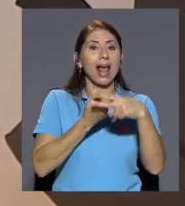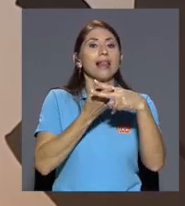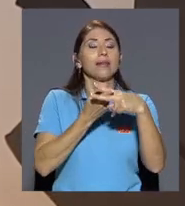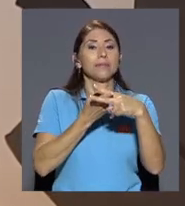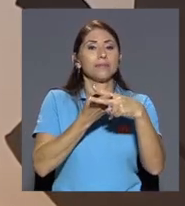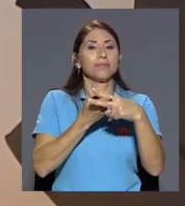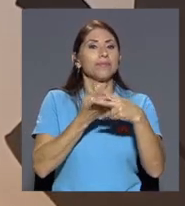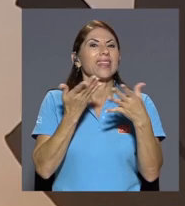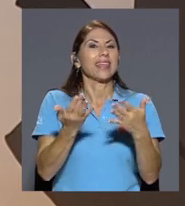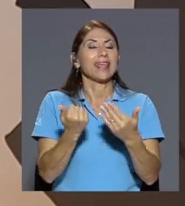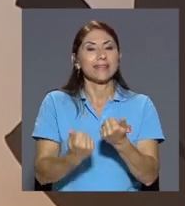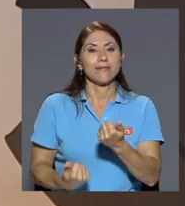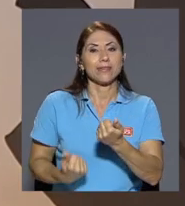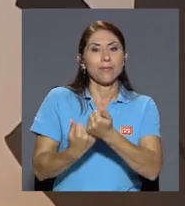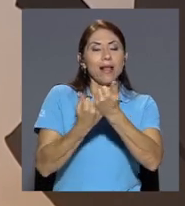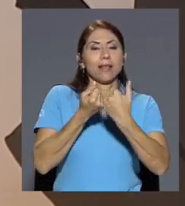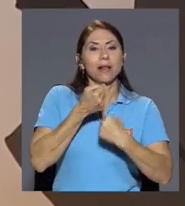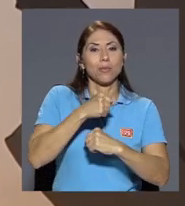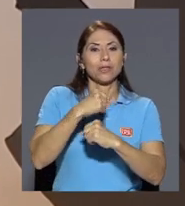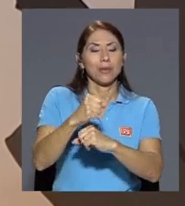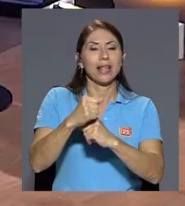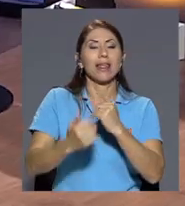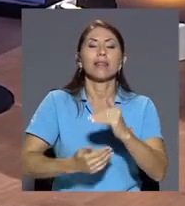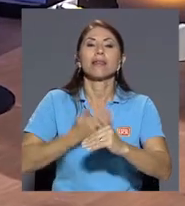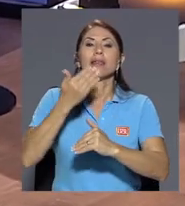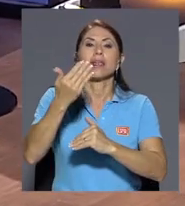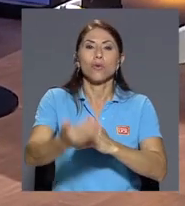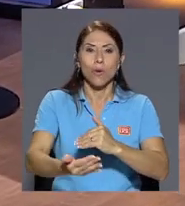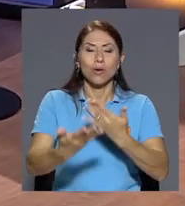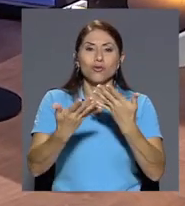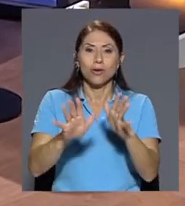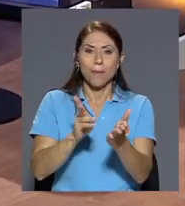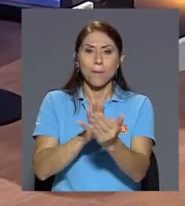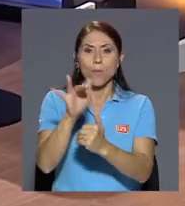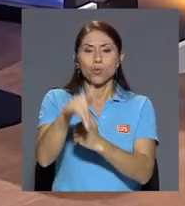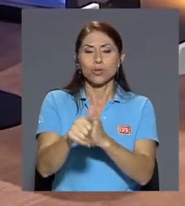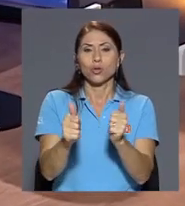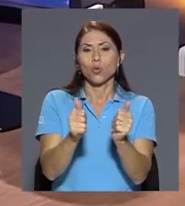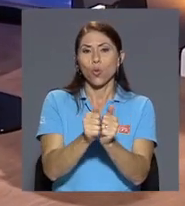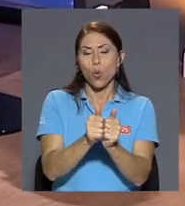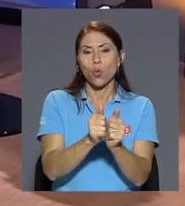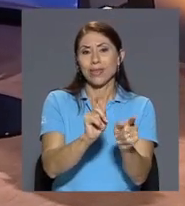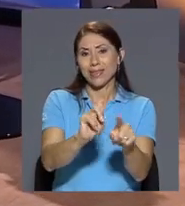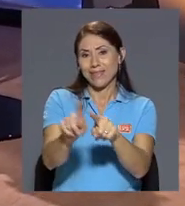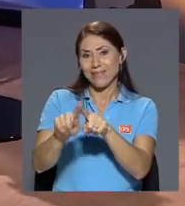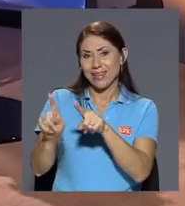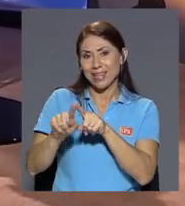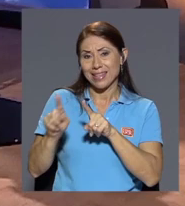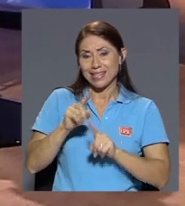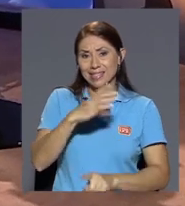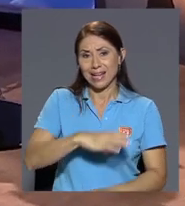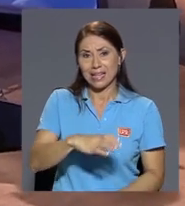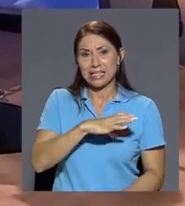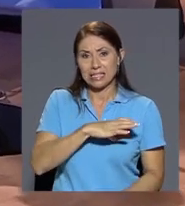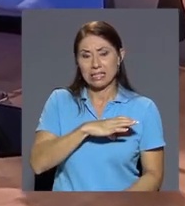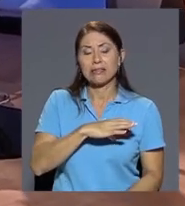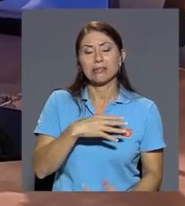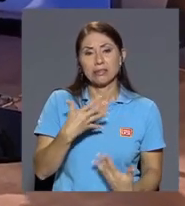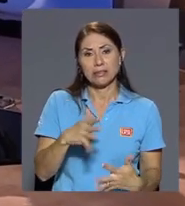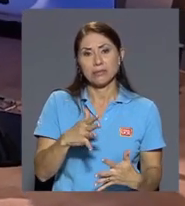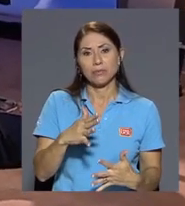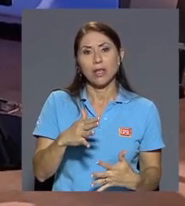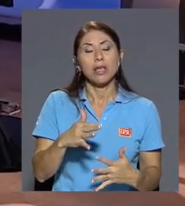compone el respaldo de la municipalidad y luego inicia el proyecto como tal con una serie de detalles que verdaderamente luego podríamos comentar